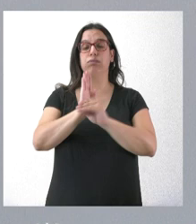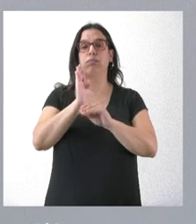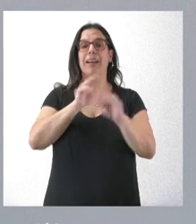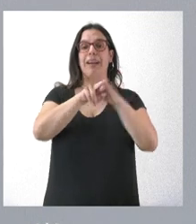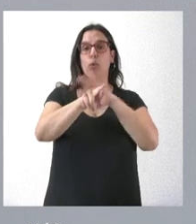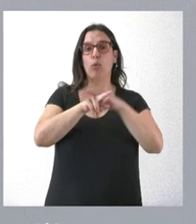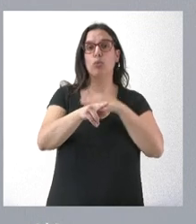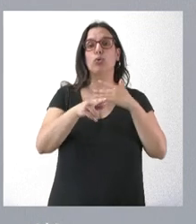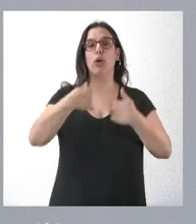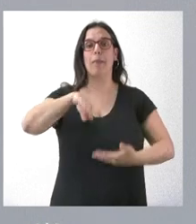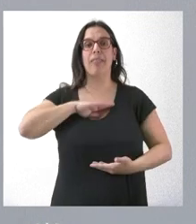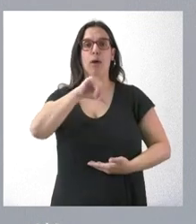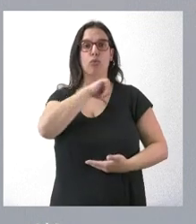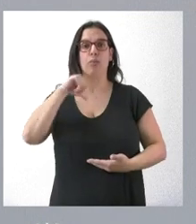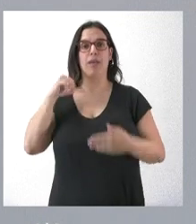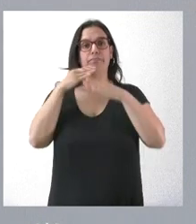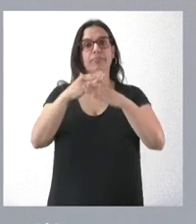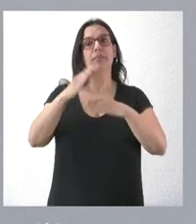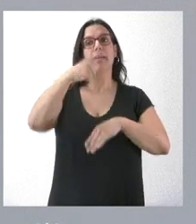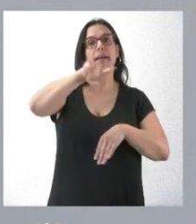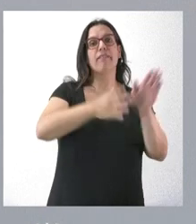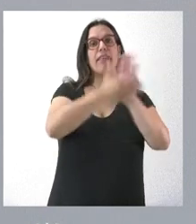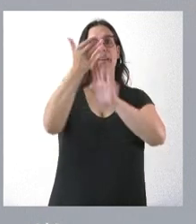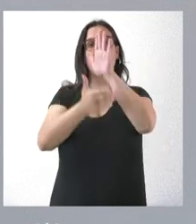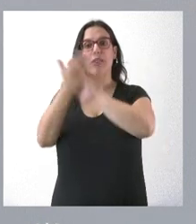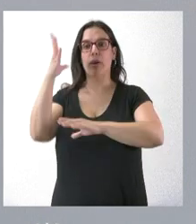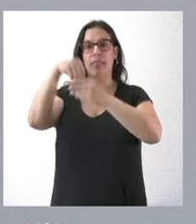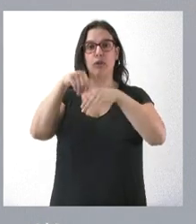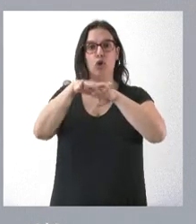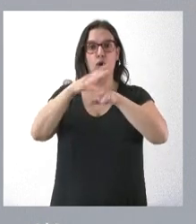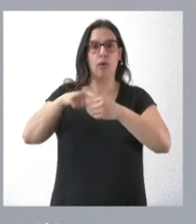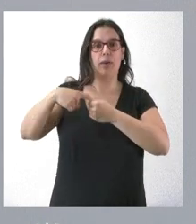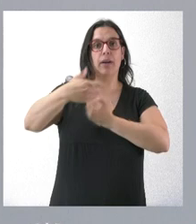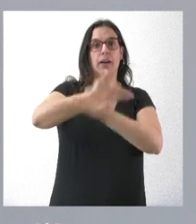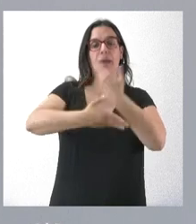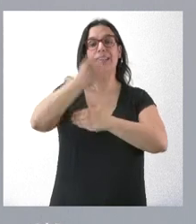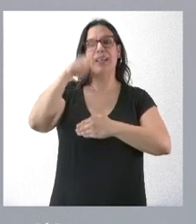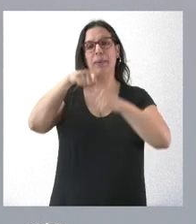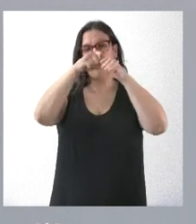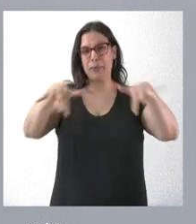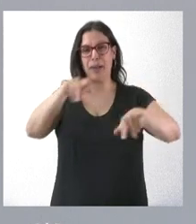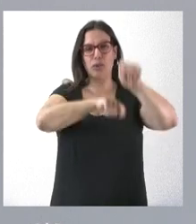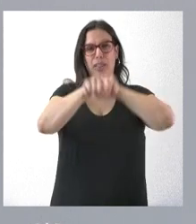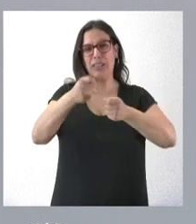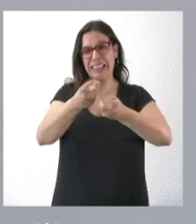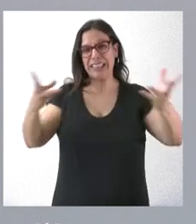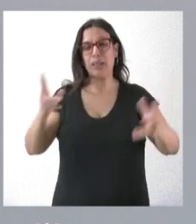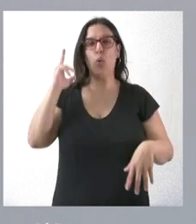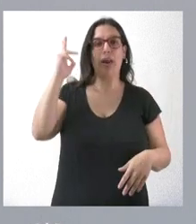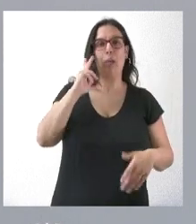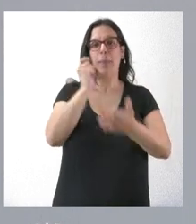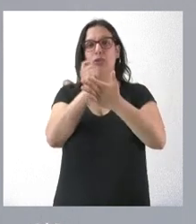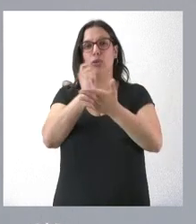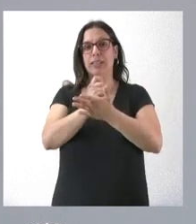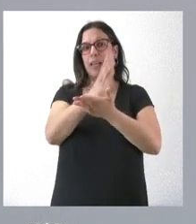recursos, capacidad y autonomía a estas federaciones que integran la red y, a su vez, están compuestas por centenares de asociaciones de jubilados y pensionistas distribuidas